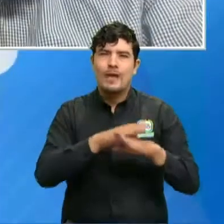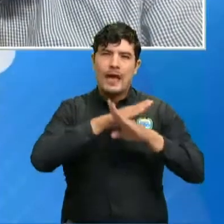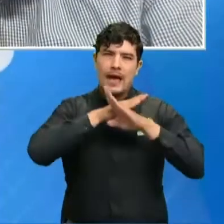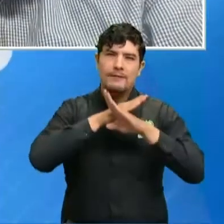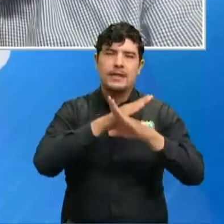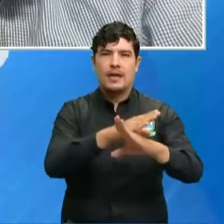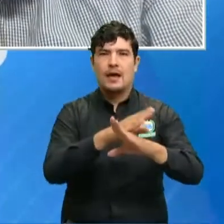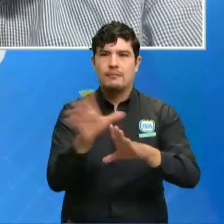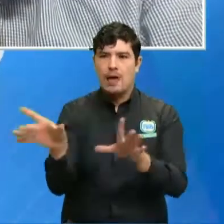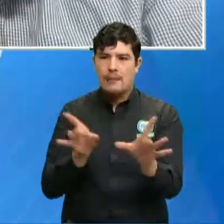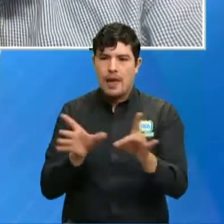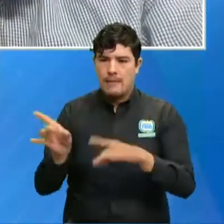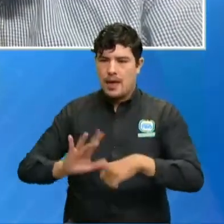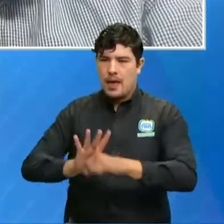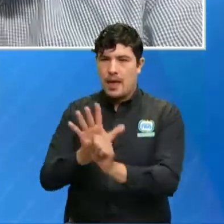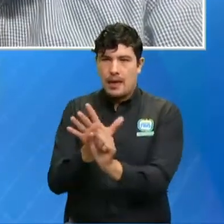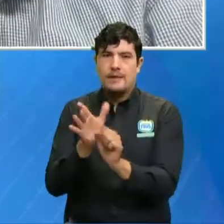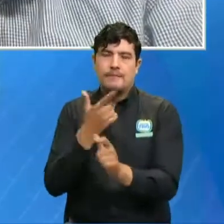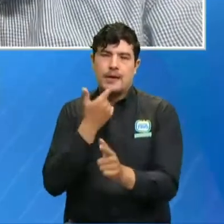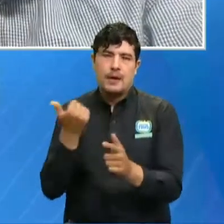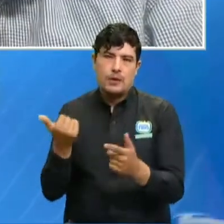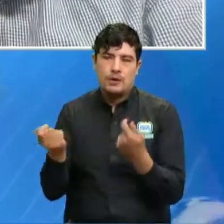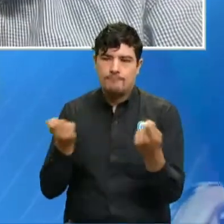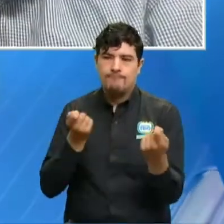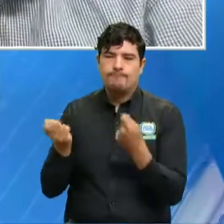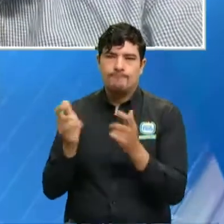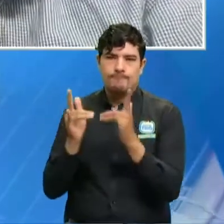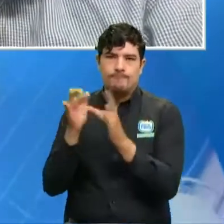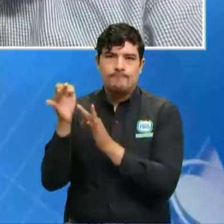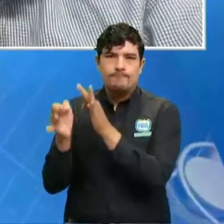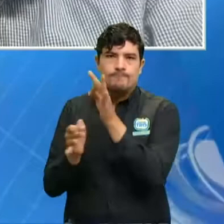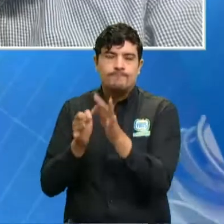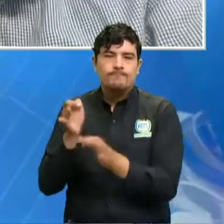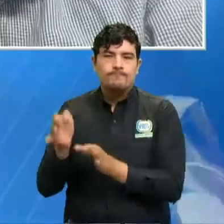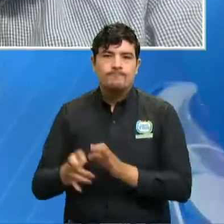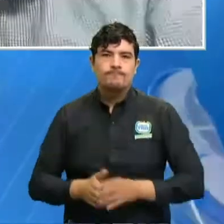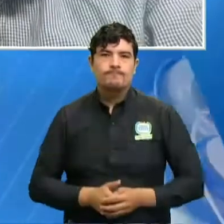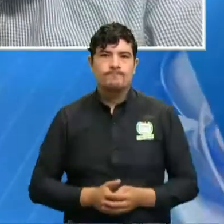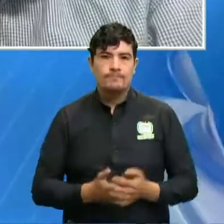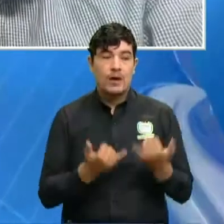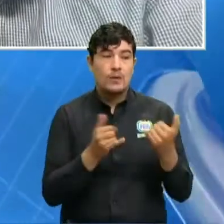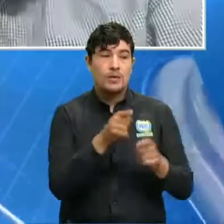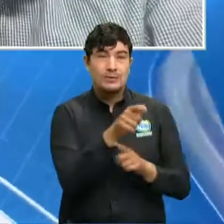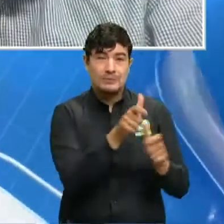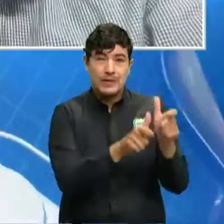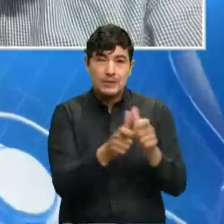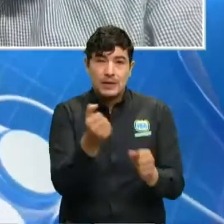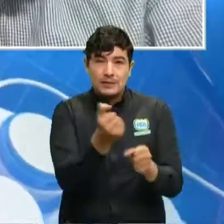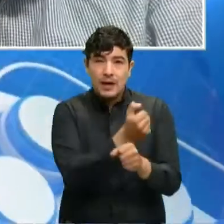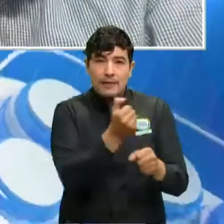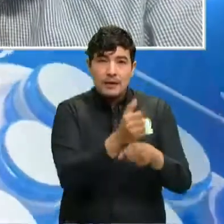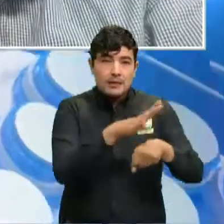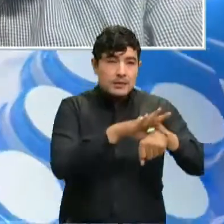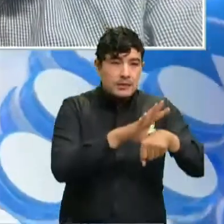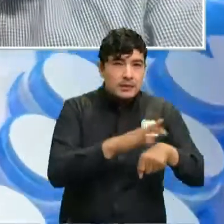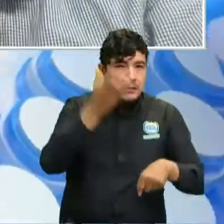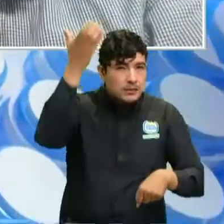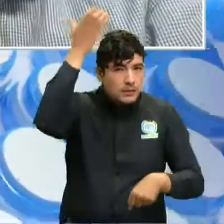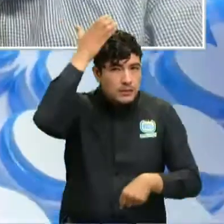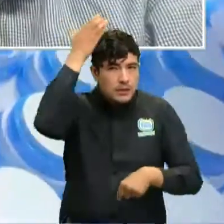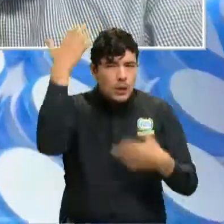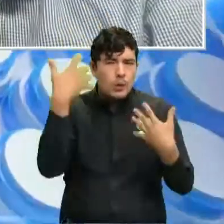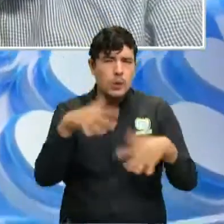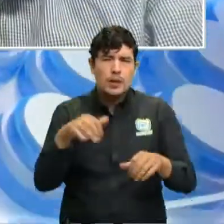maniobrabilidad en nuestra red hospitalaria. Necesitamos oxigenar al talento humano en salud, también entendiendo que muchos de ellos están ahorita